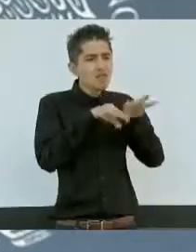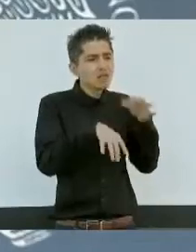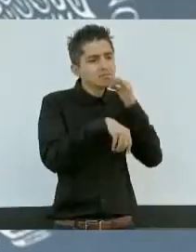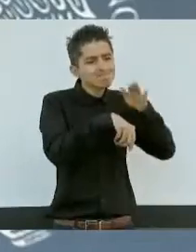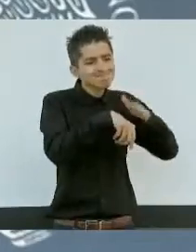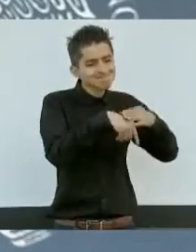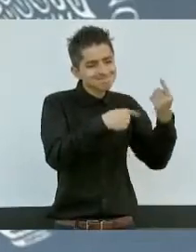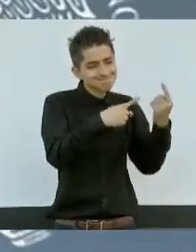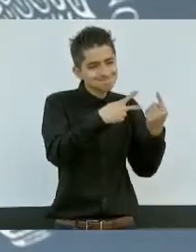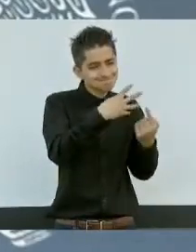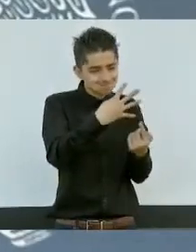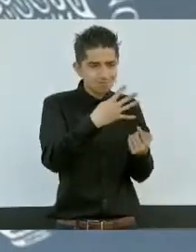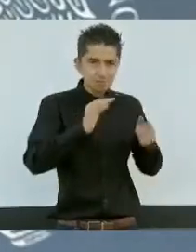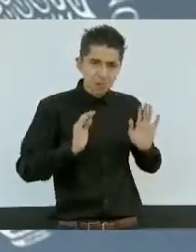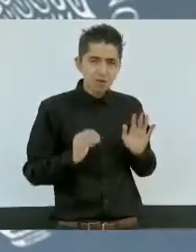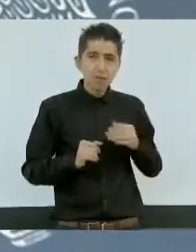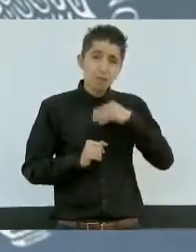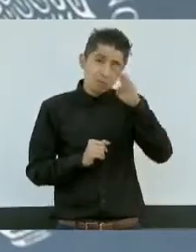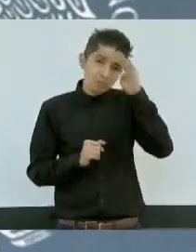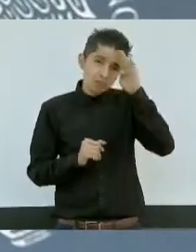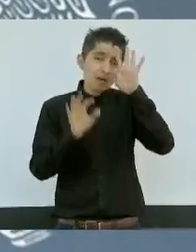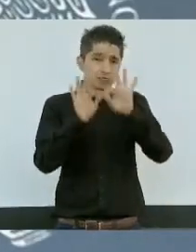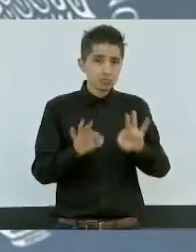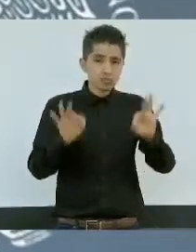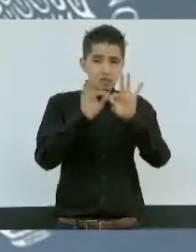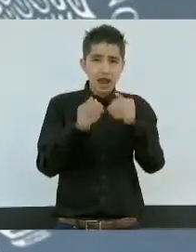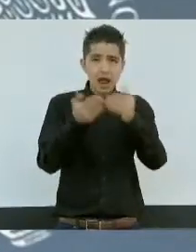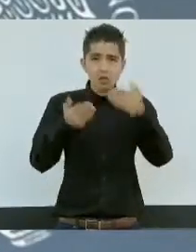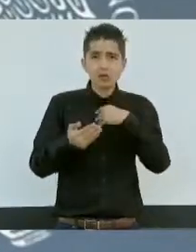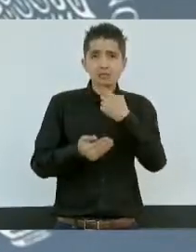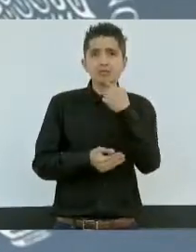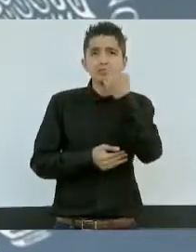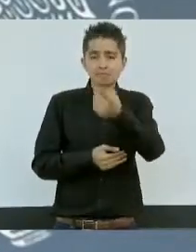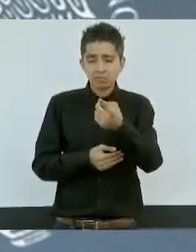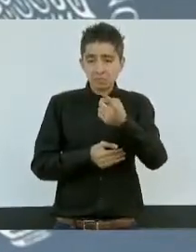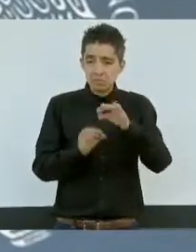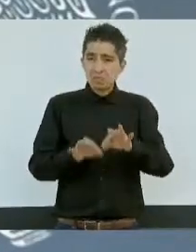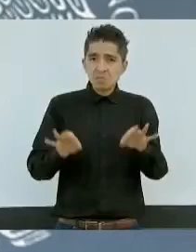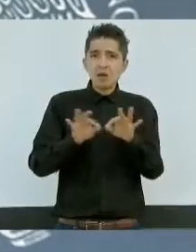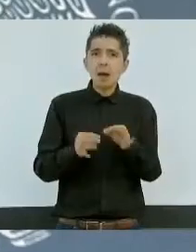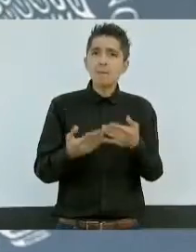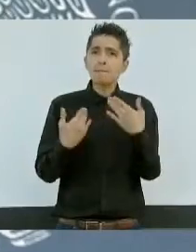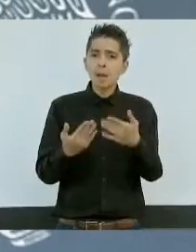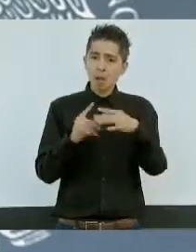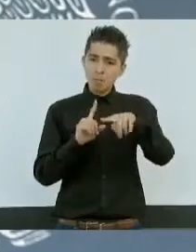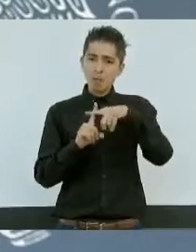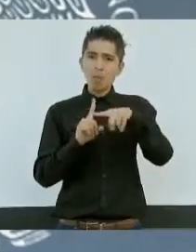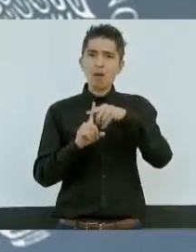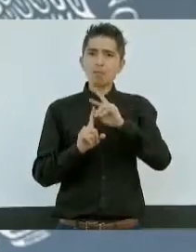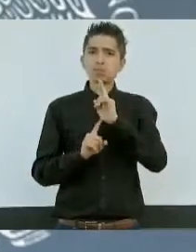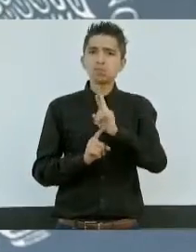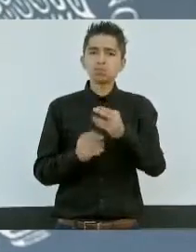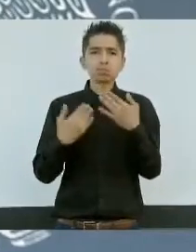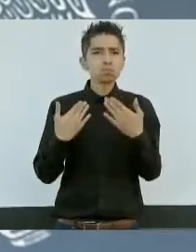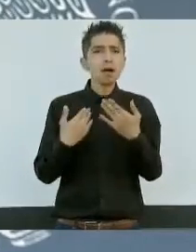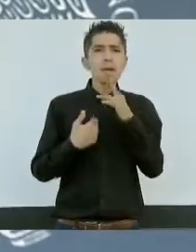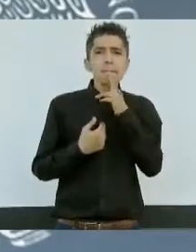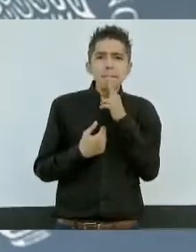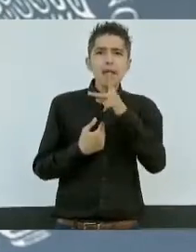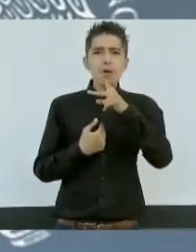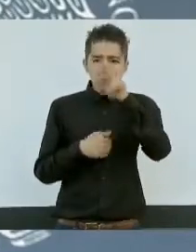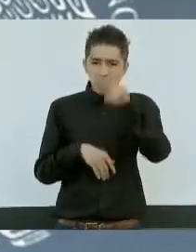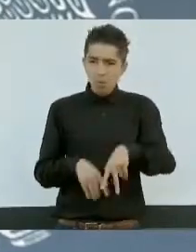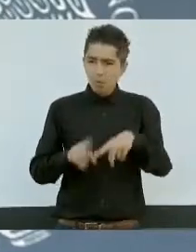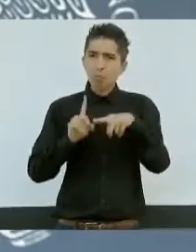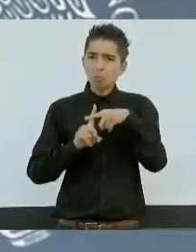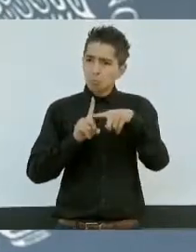me parece muy importante destacarlo porque nos está dando buenos resultados, mejores resultados.